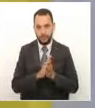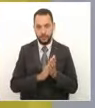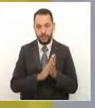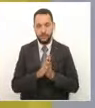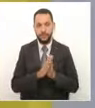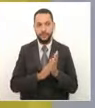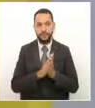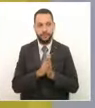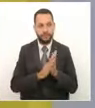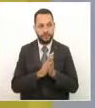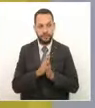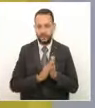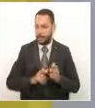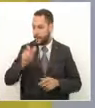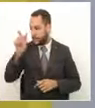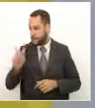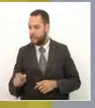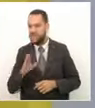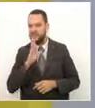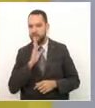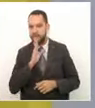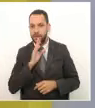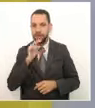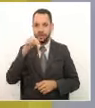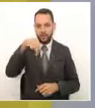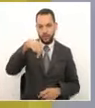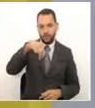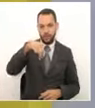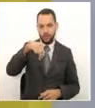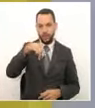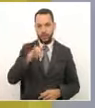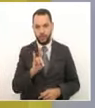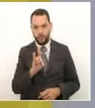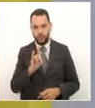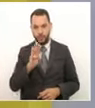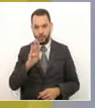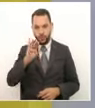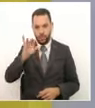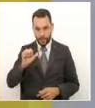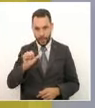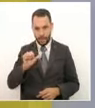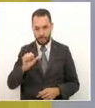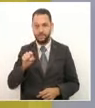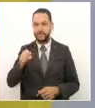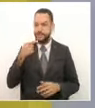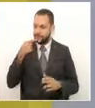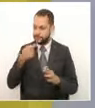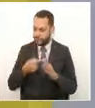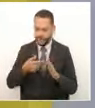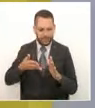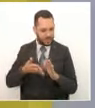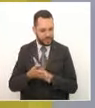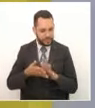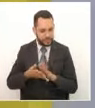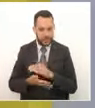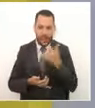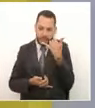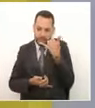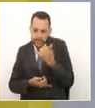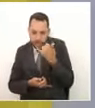Era el testimonio de doña Nubia Tavares, quien ha hecho uso como tantos risaraldenses de esta línea amiga.